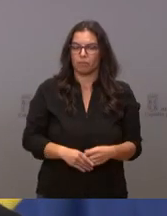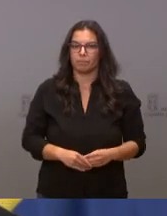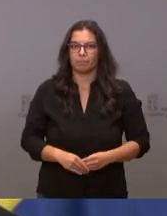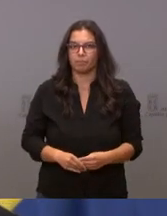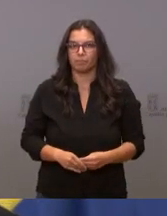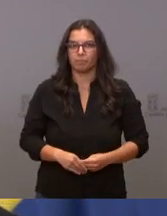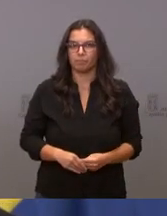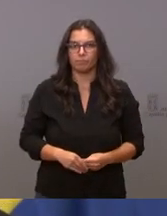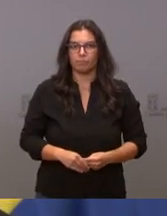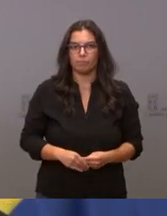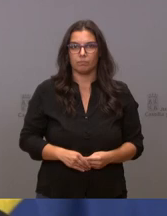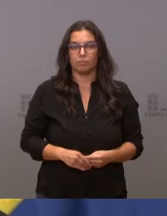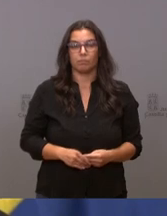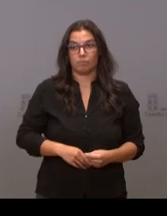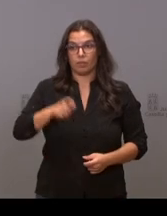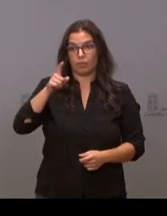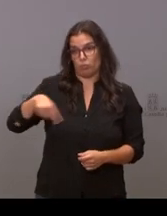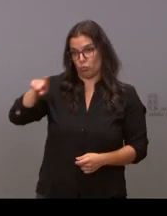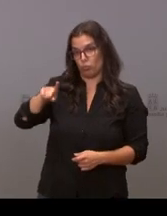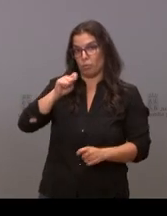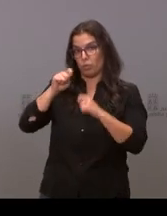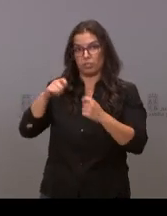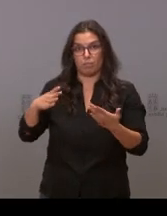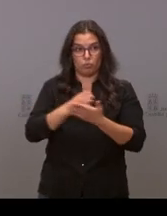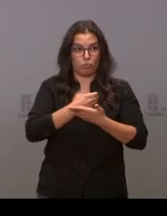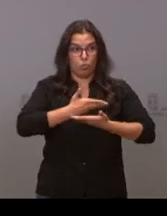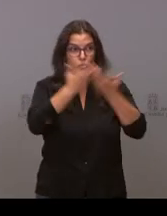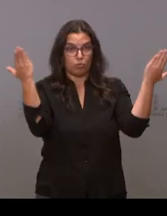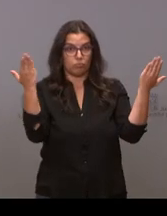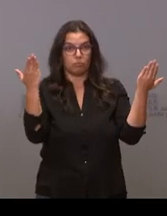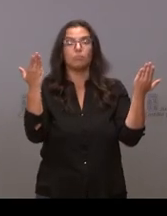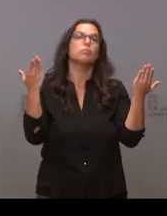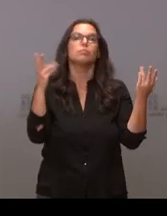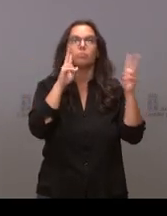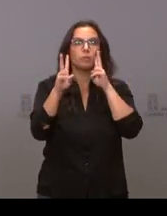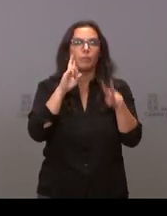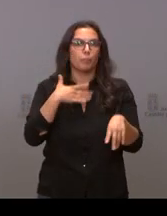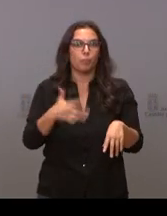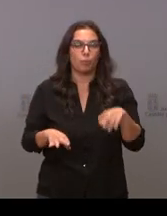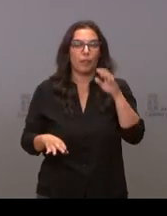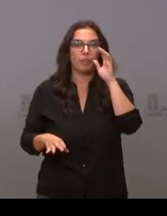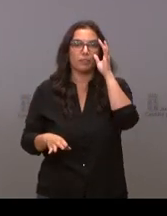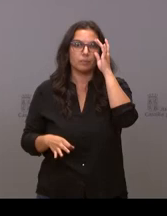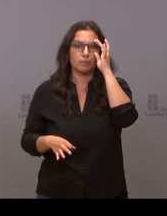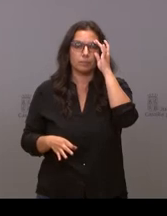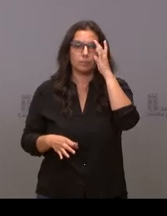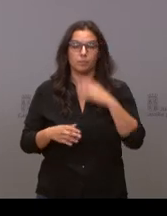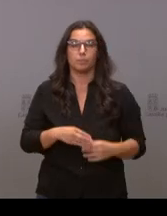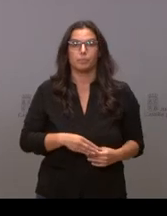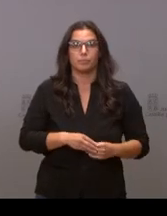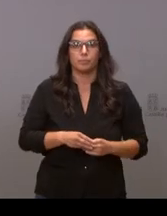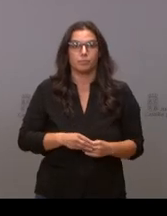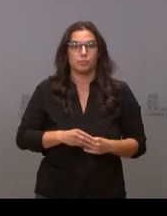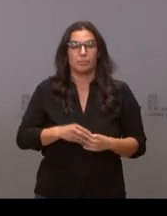toda la población, ustedes también acceso a ellas y pueden descargar el